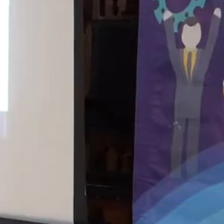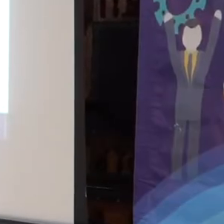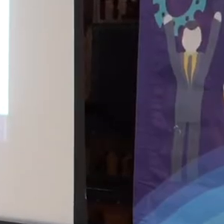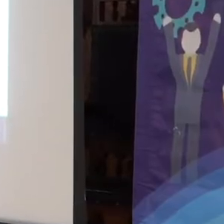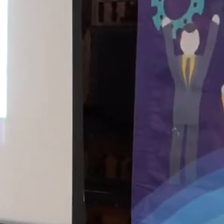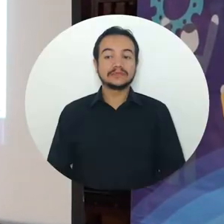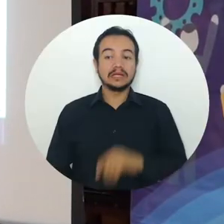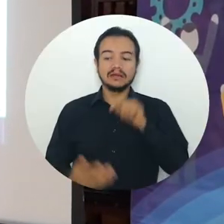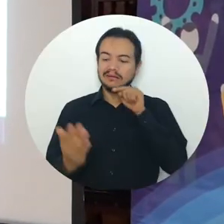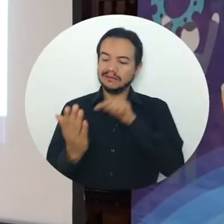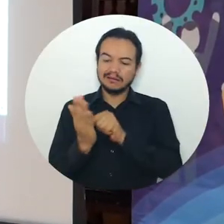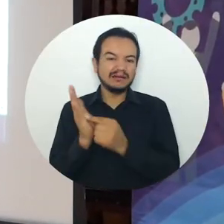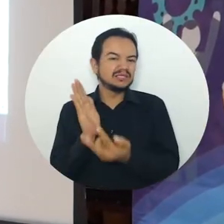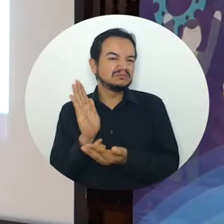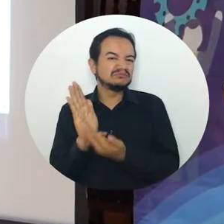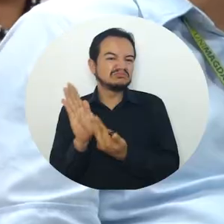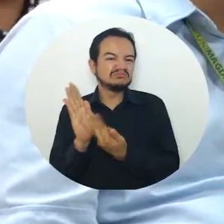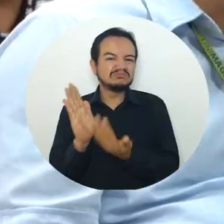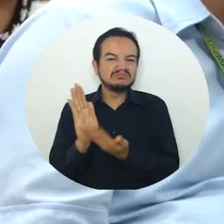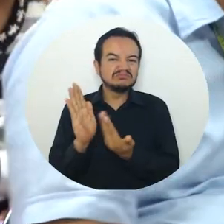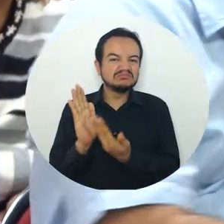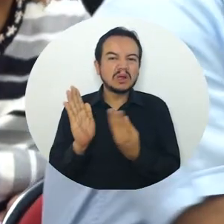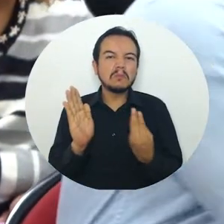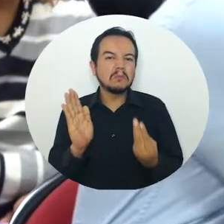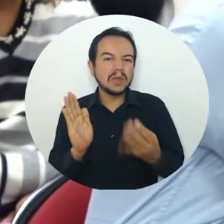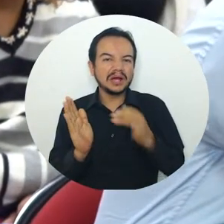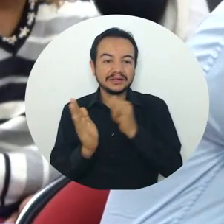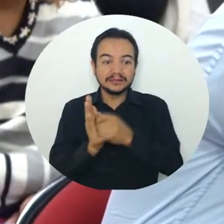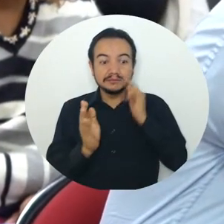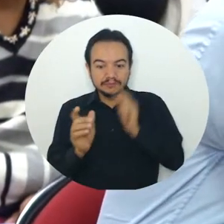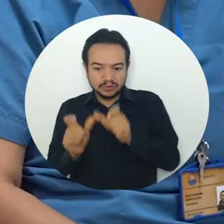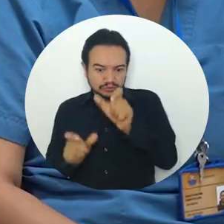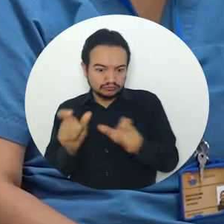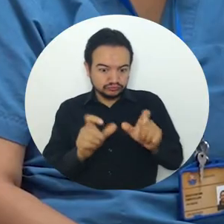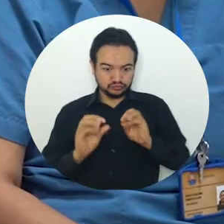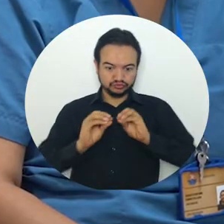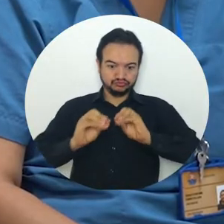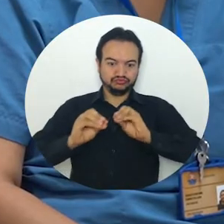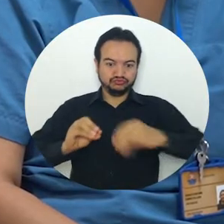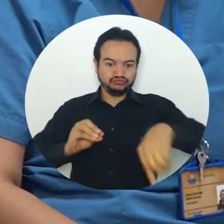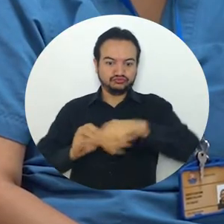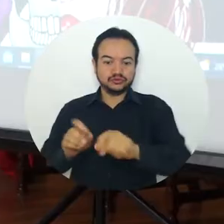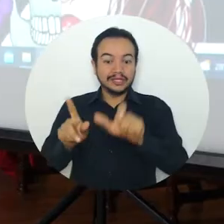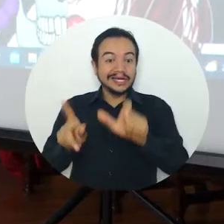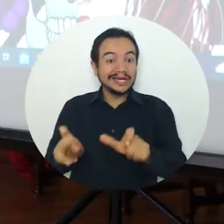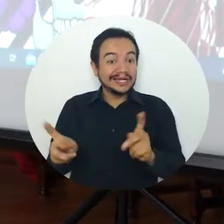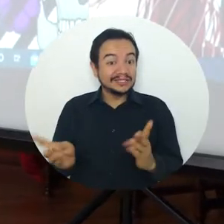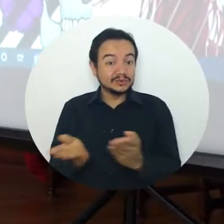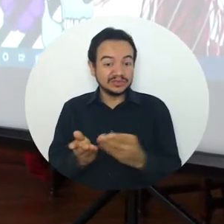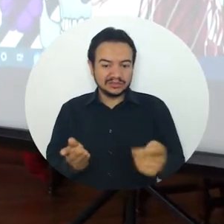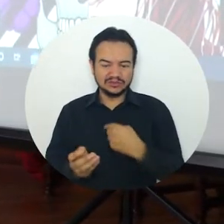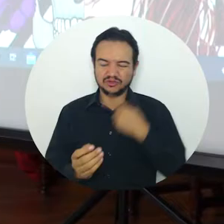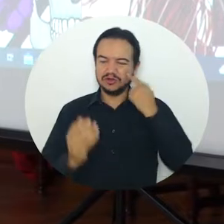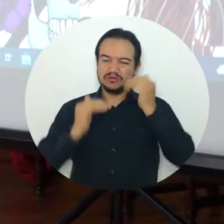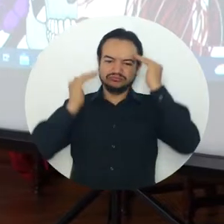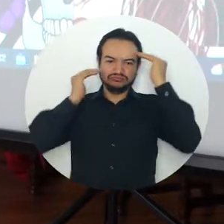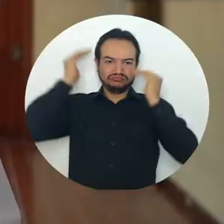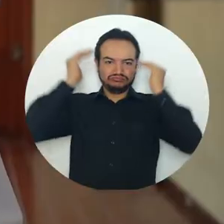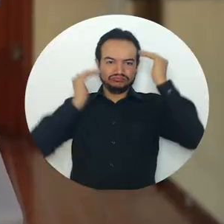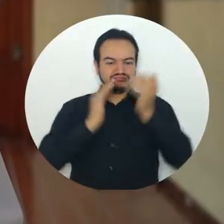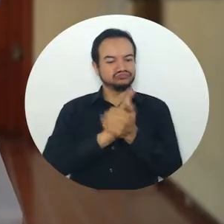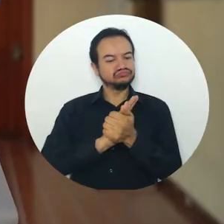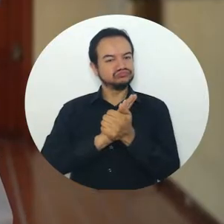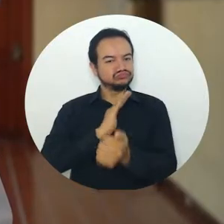Este proyecto digital fortalece las competencias genéricas y comunicativas de los estudiantes de Uni Magdalena. Ese es el